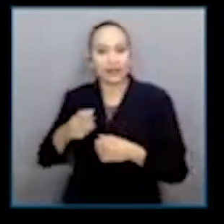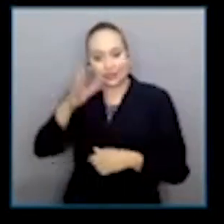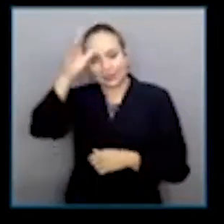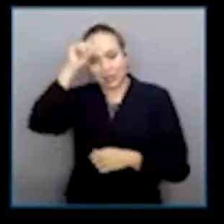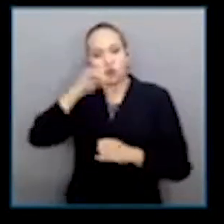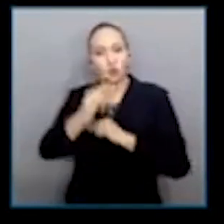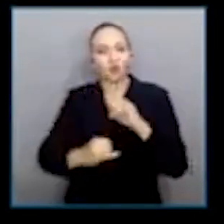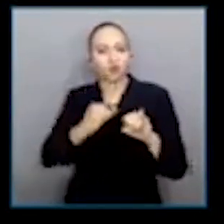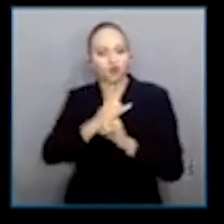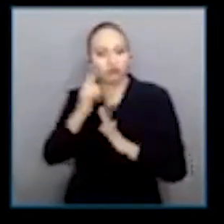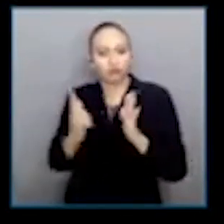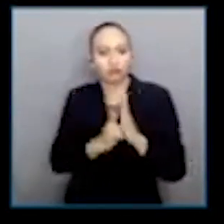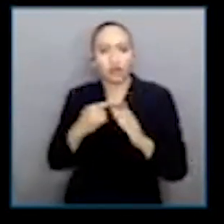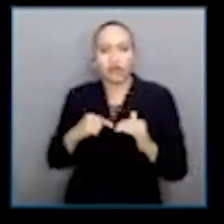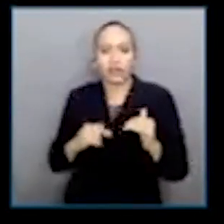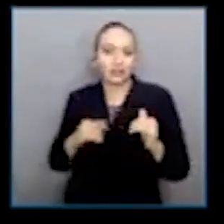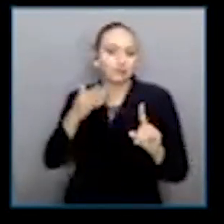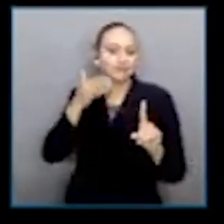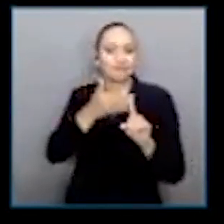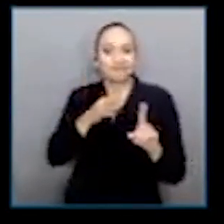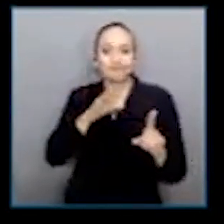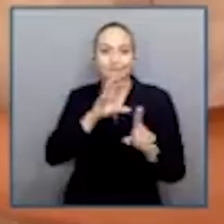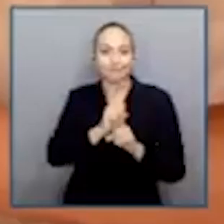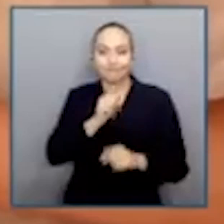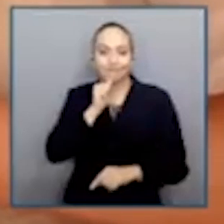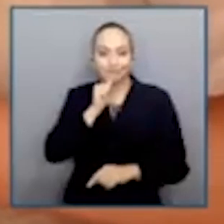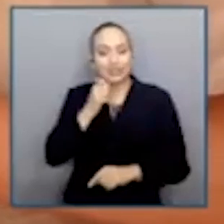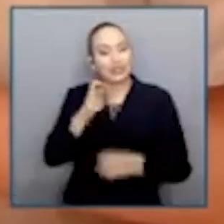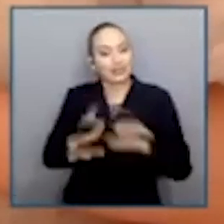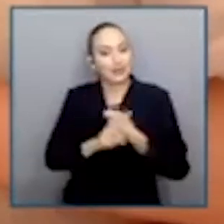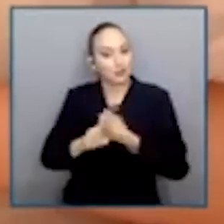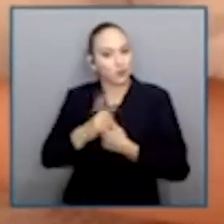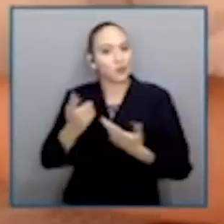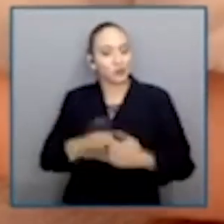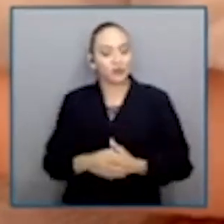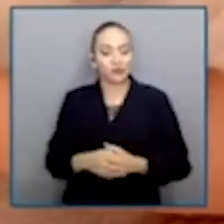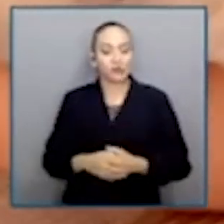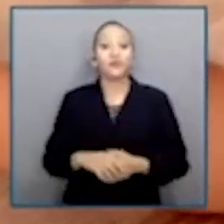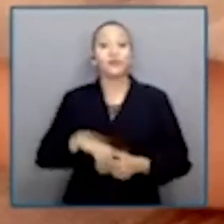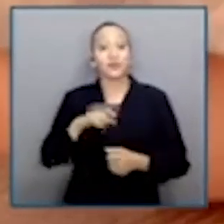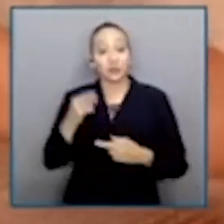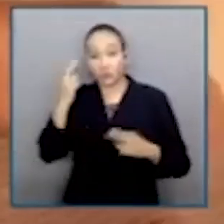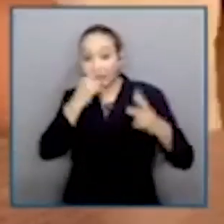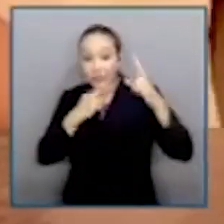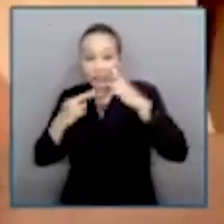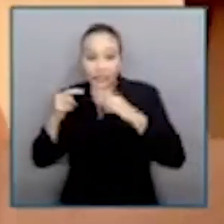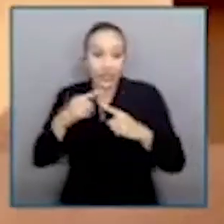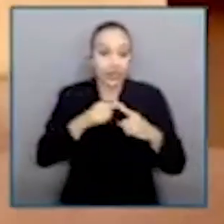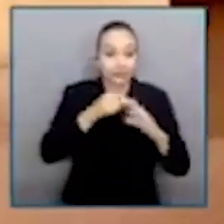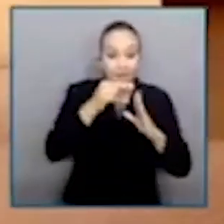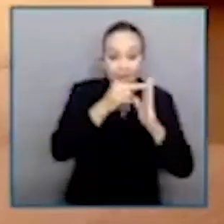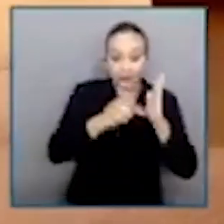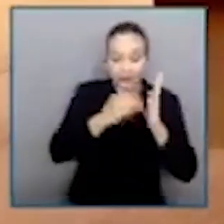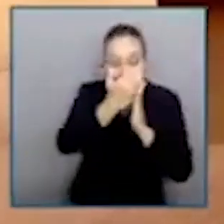llegamos aún a este estándar, y es un reto poder alcanzarlo. Al hacer un recorrido por devolución de distintas normas internacionales